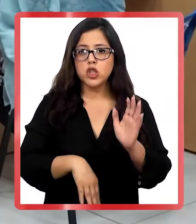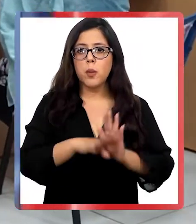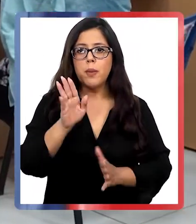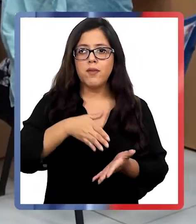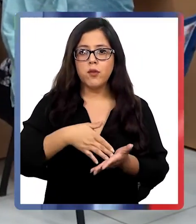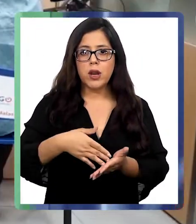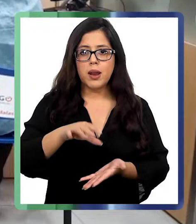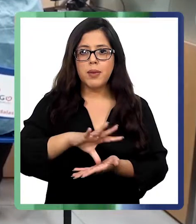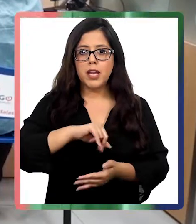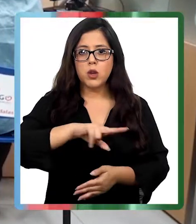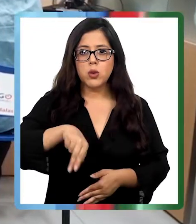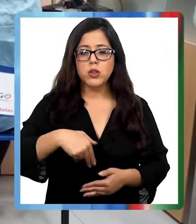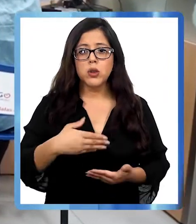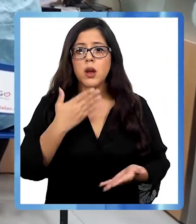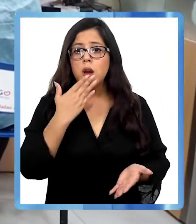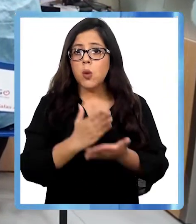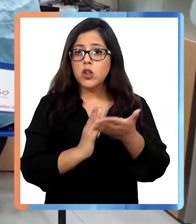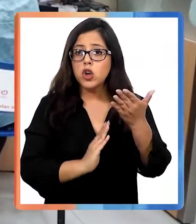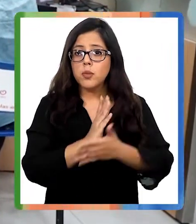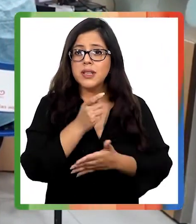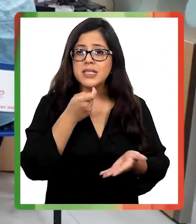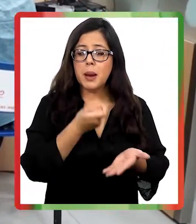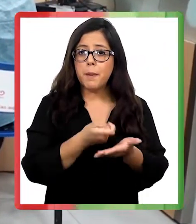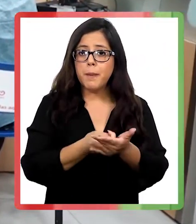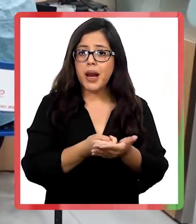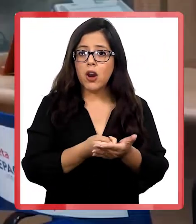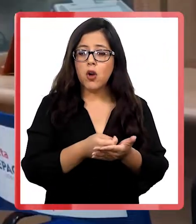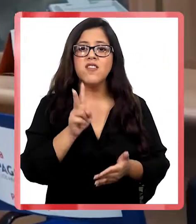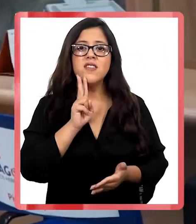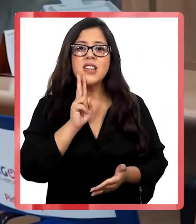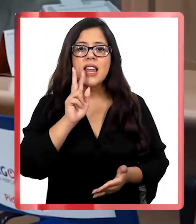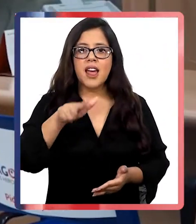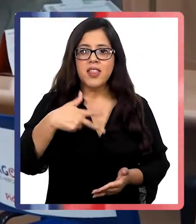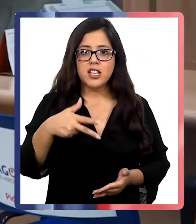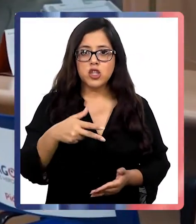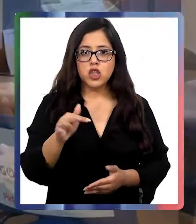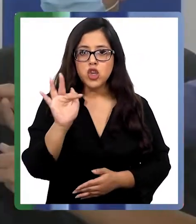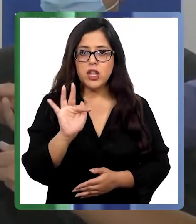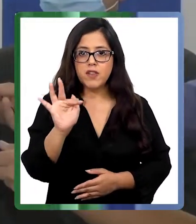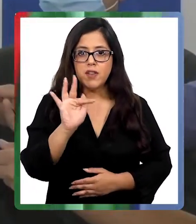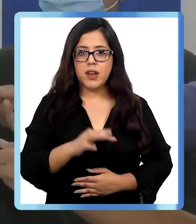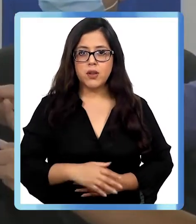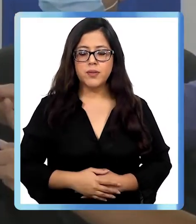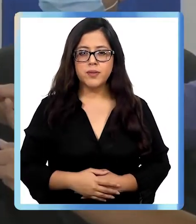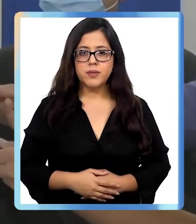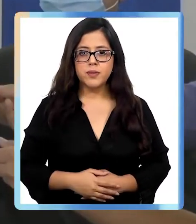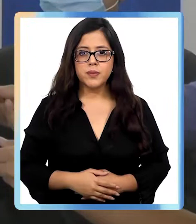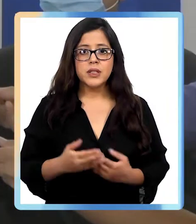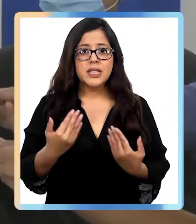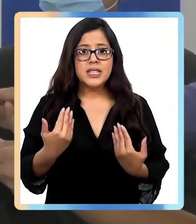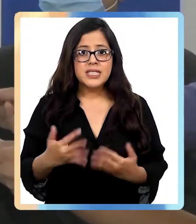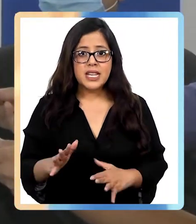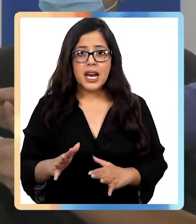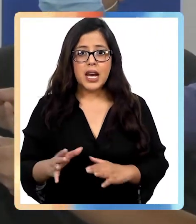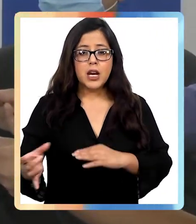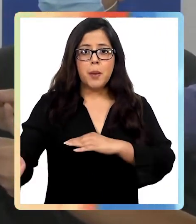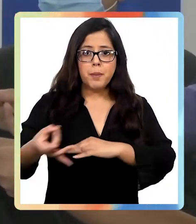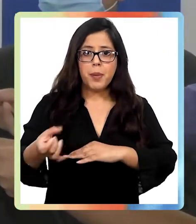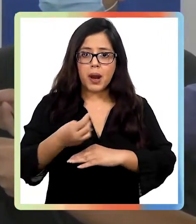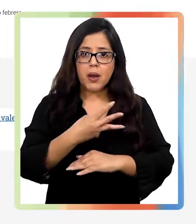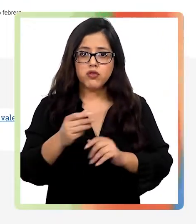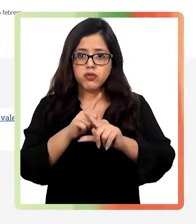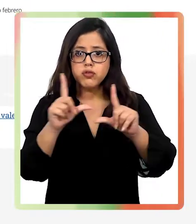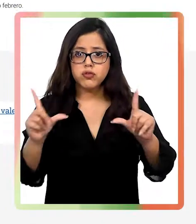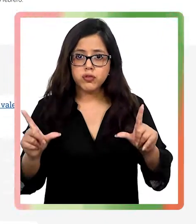nuestro país. Cuando comienzan los pagos, el viernes 18 de febrero. Se han recibido vía web más de 1.800